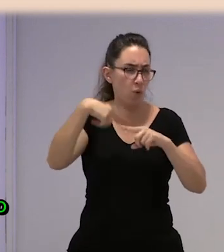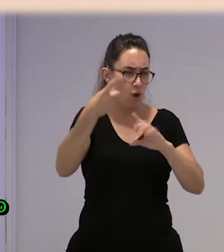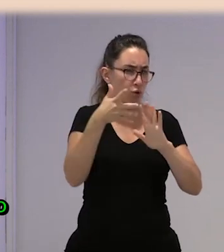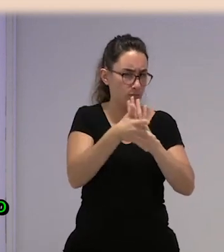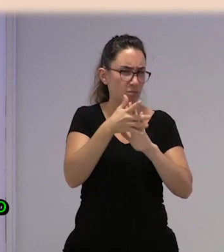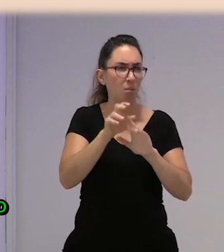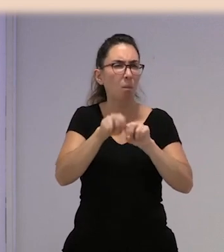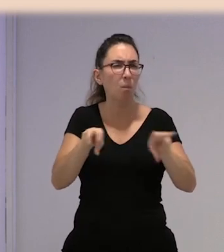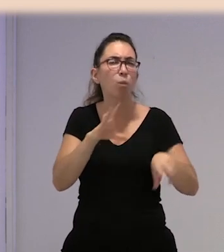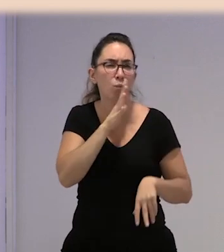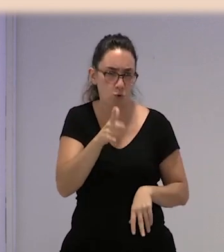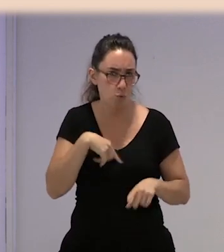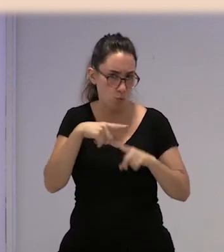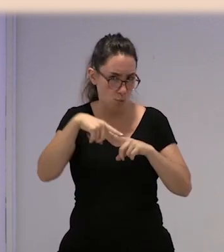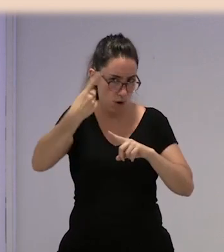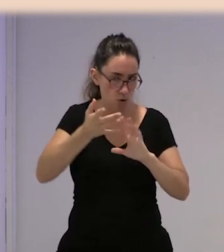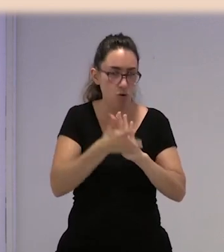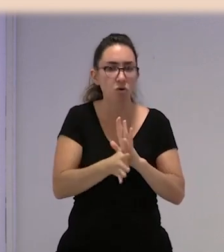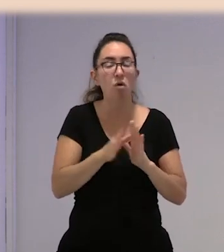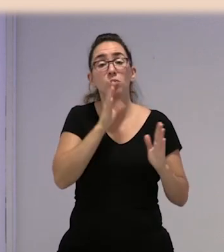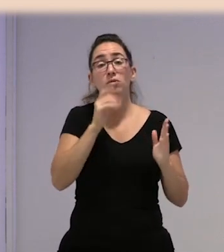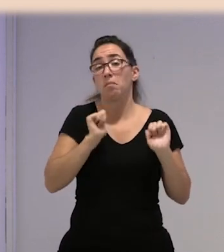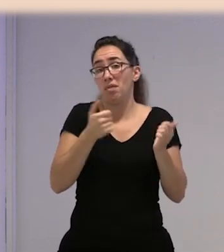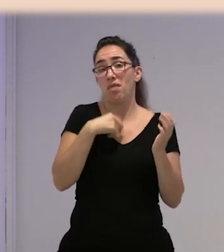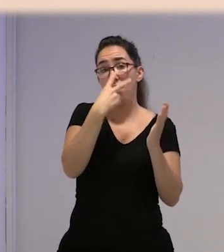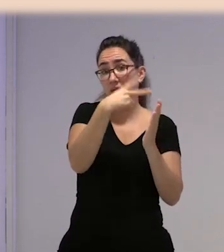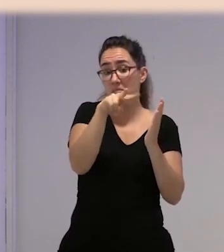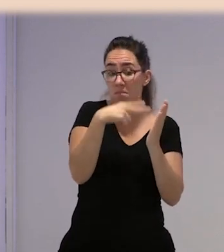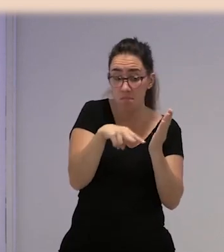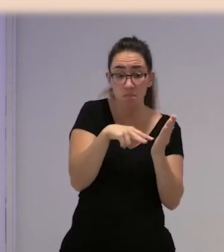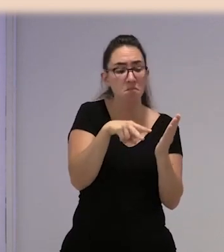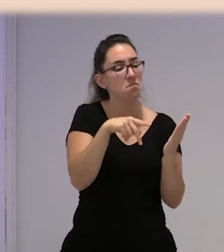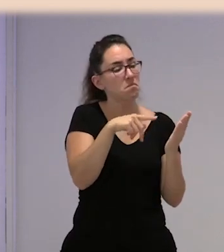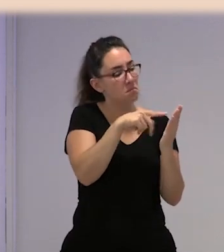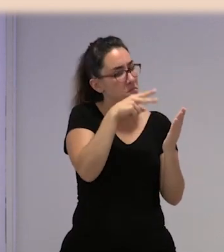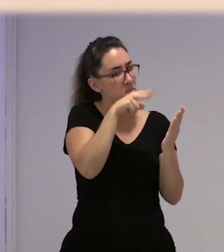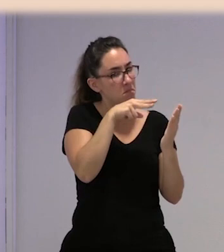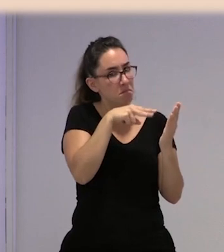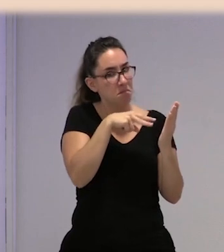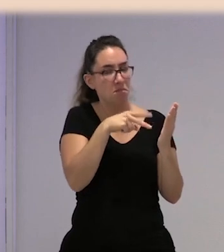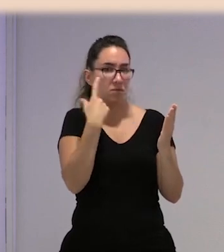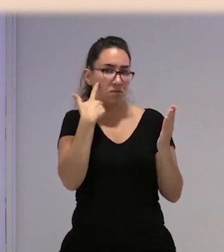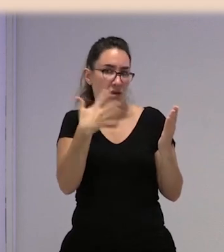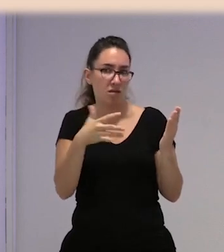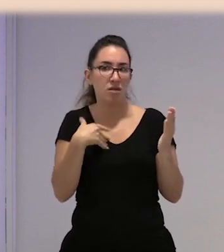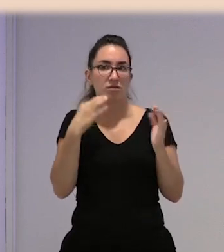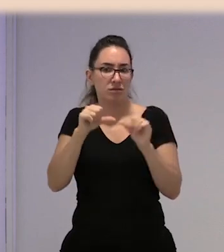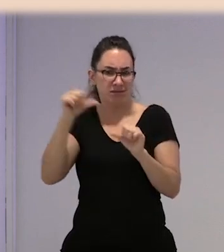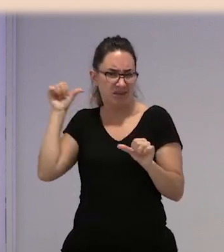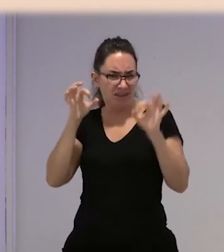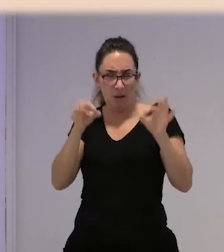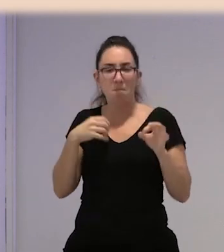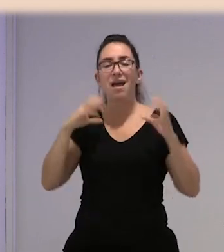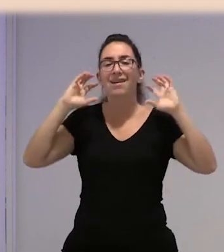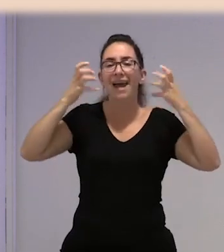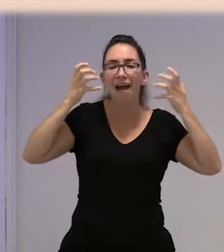ocurre todo esto. Y nada, empiezas a leer, pues cuando de toda la vida te has llevado una radio, un transistor en